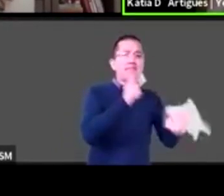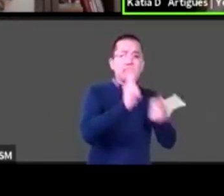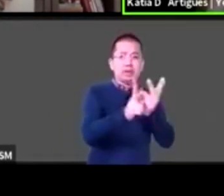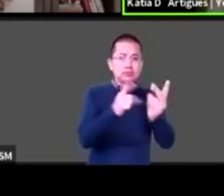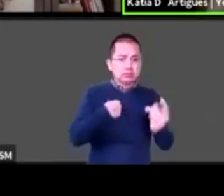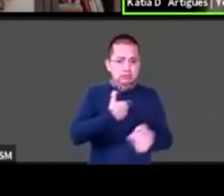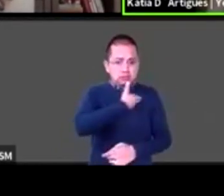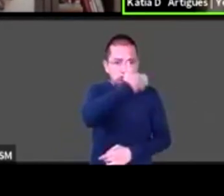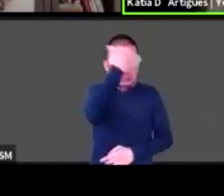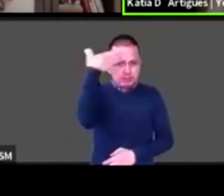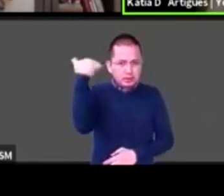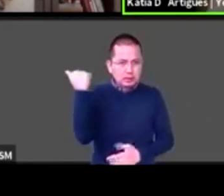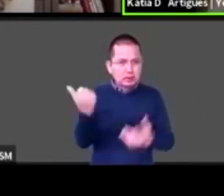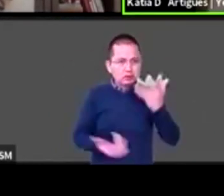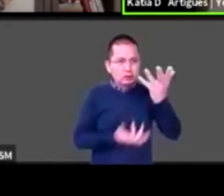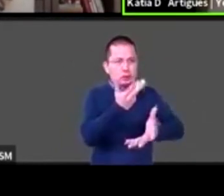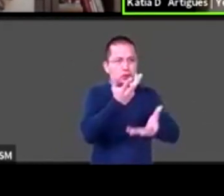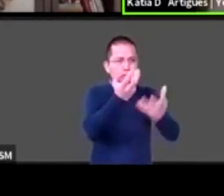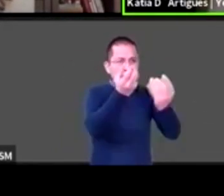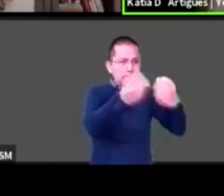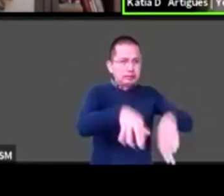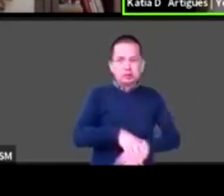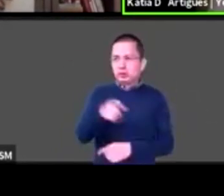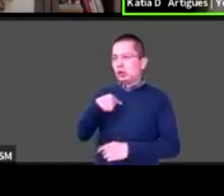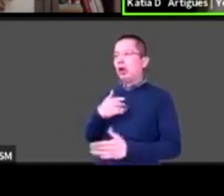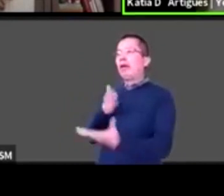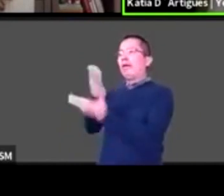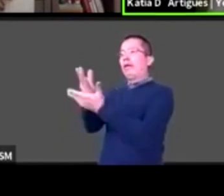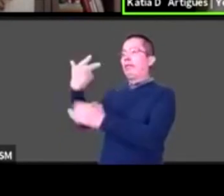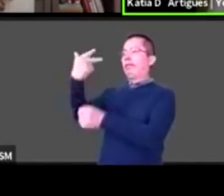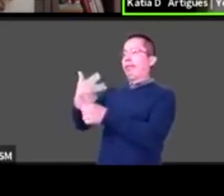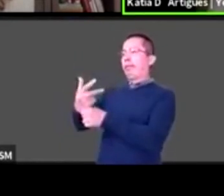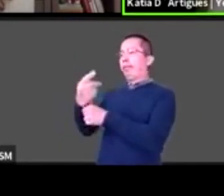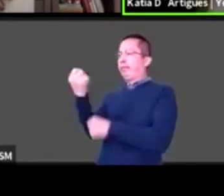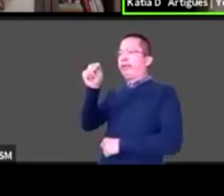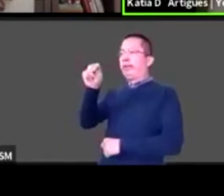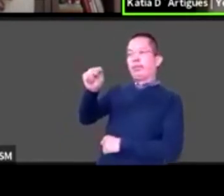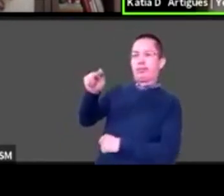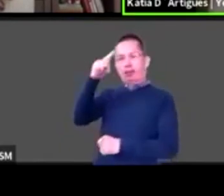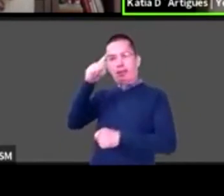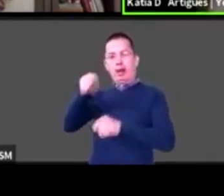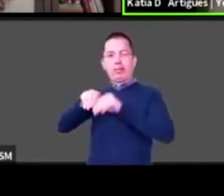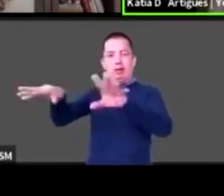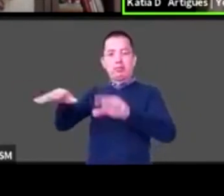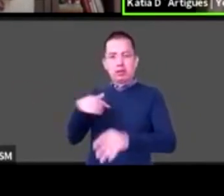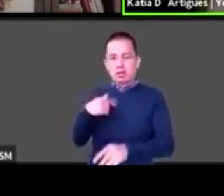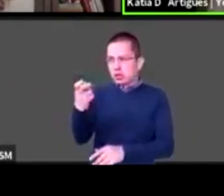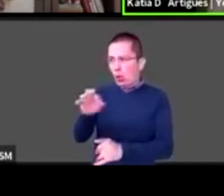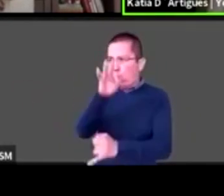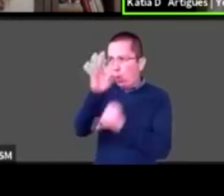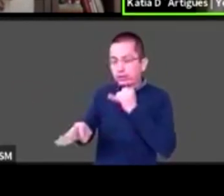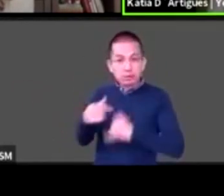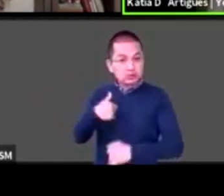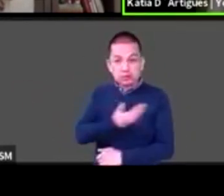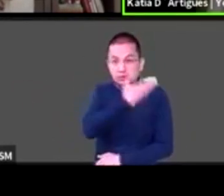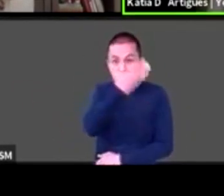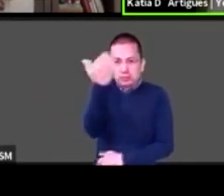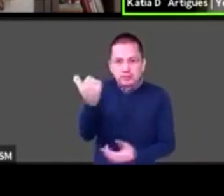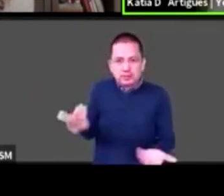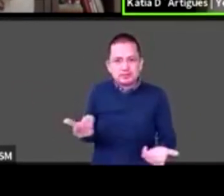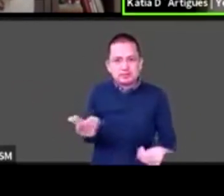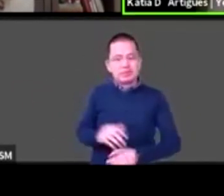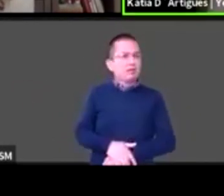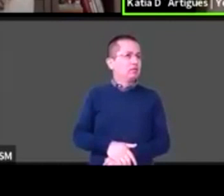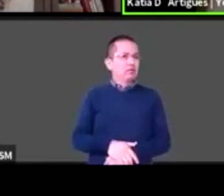¿no? valorar el momento que estamos viviendo aún en medio de la pandemia desesperados hacer un alto respirar y